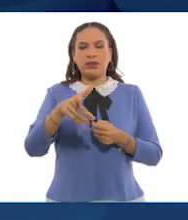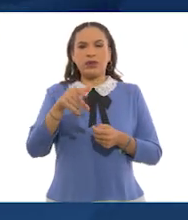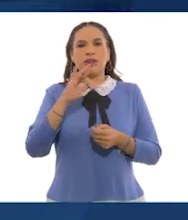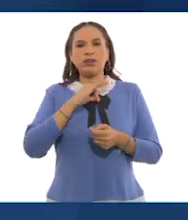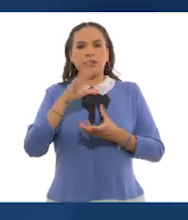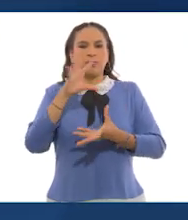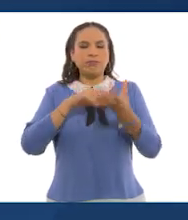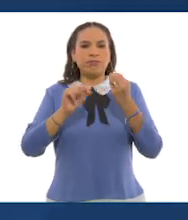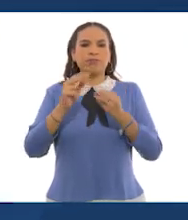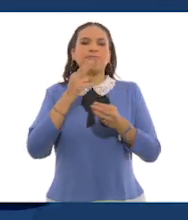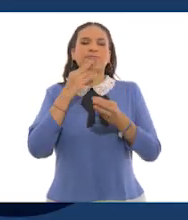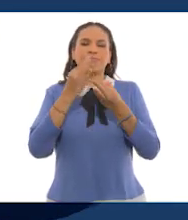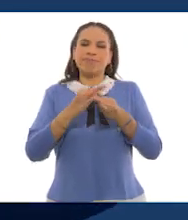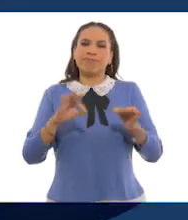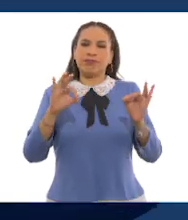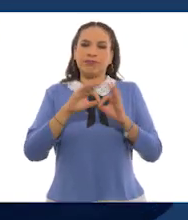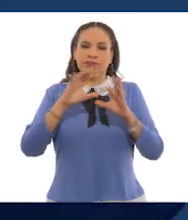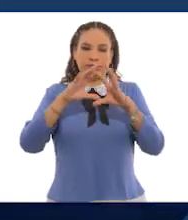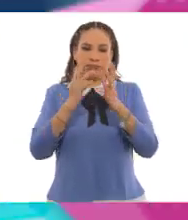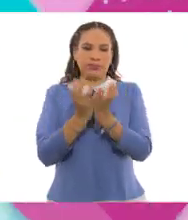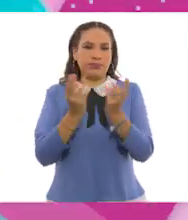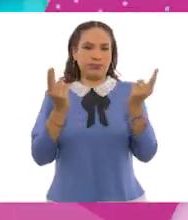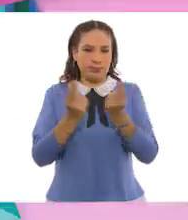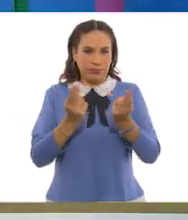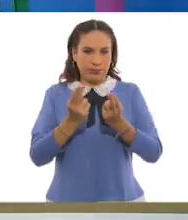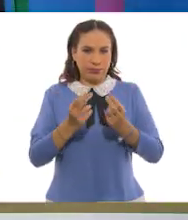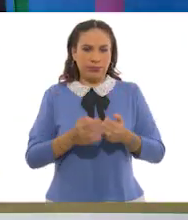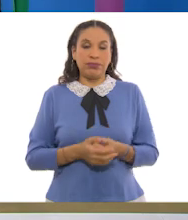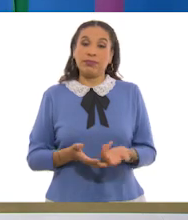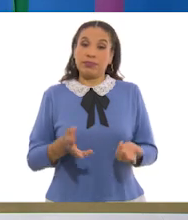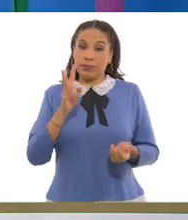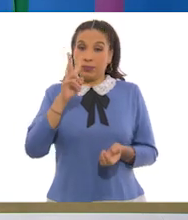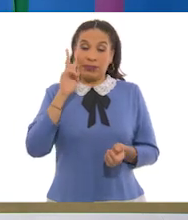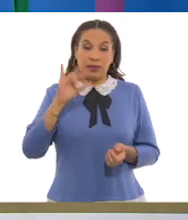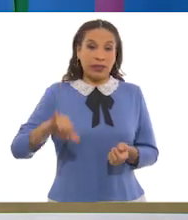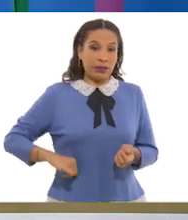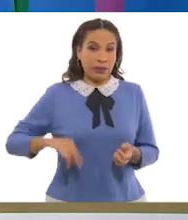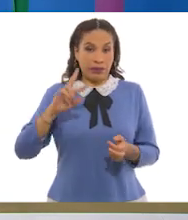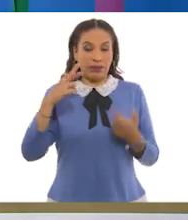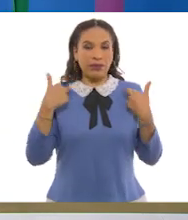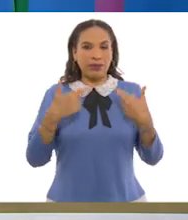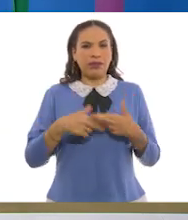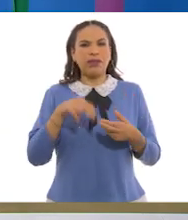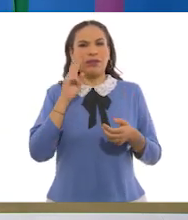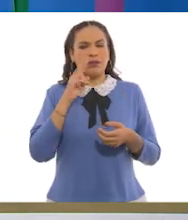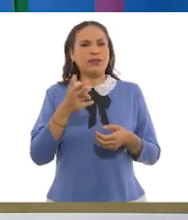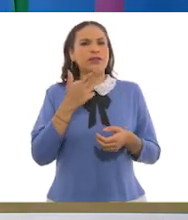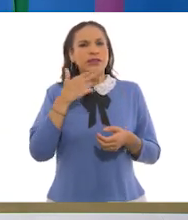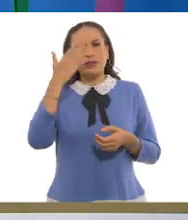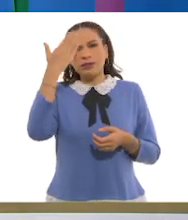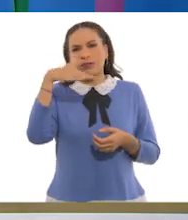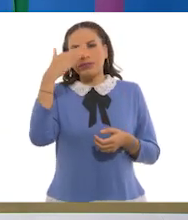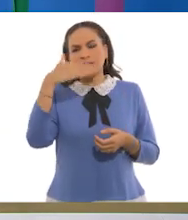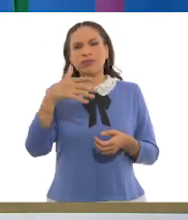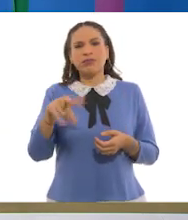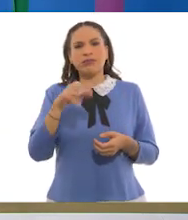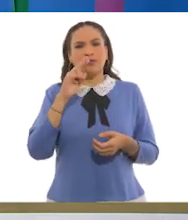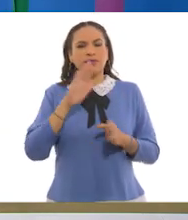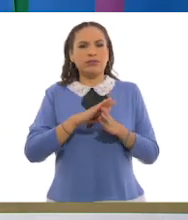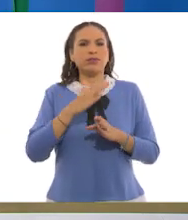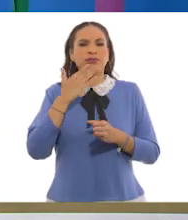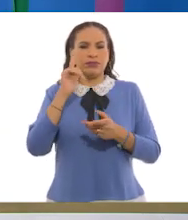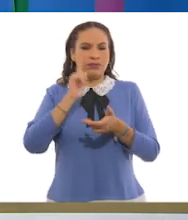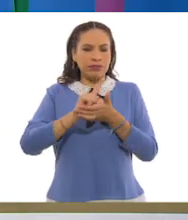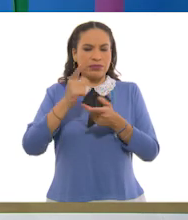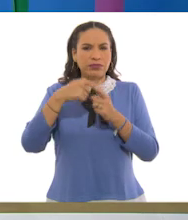sustentabilidad es fundamental. Nuestro planeta nos necesita. ¡Órale, qué interesante, maestra! Y qué alentador saber que si limpiamos bien los